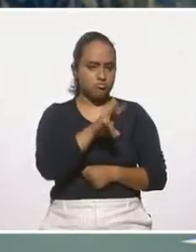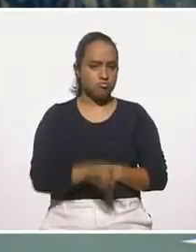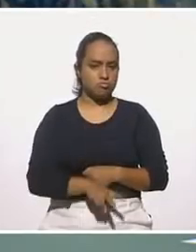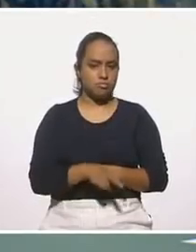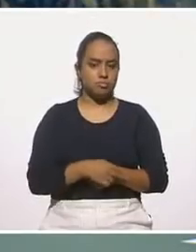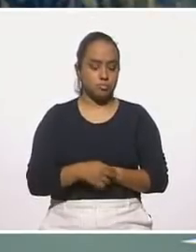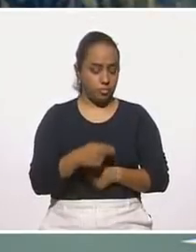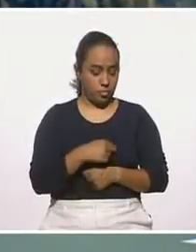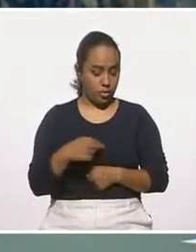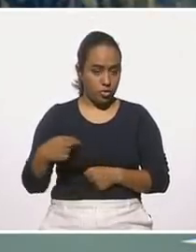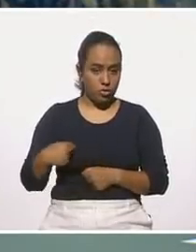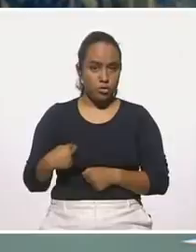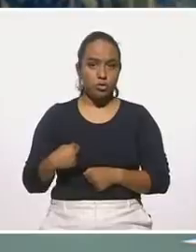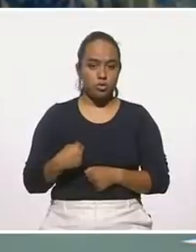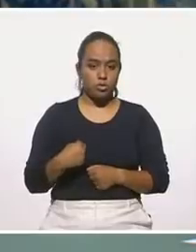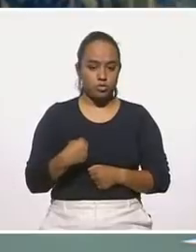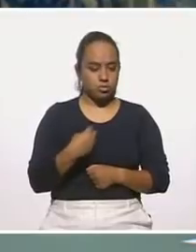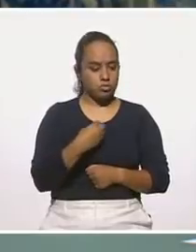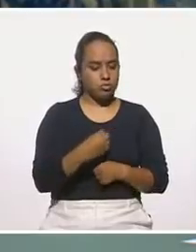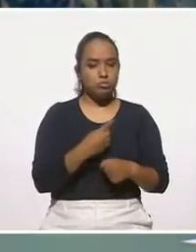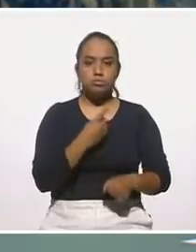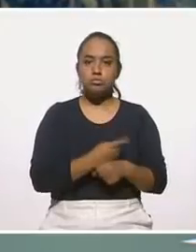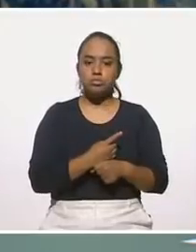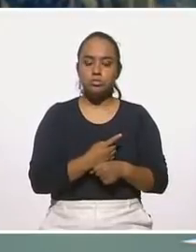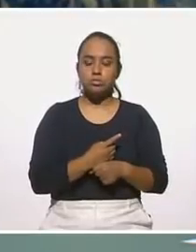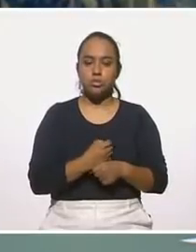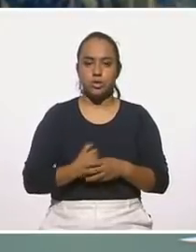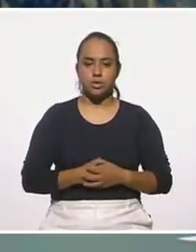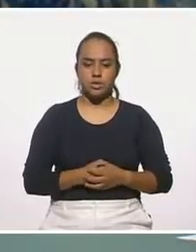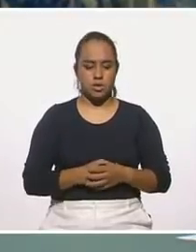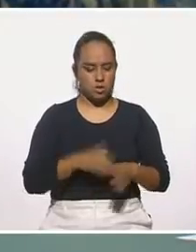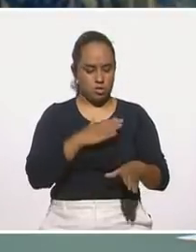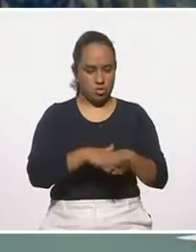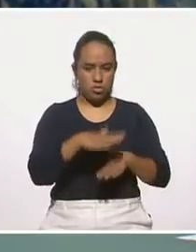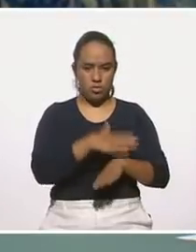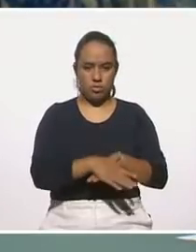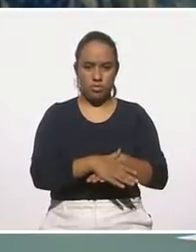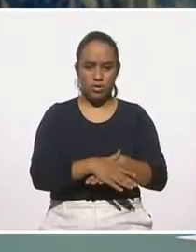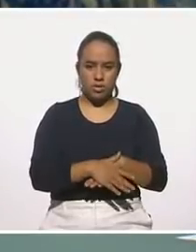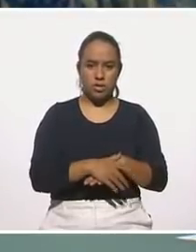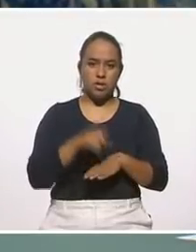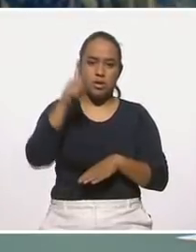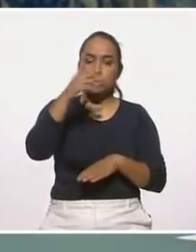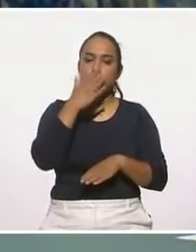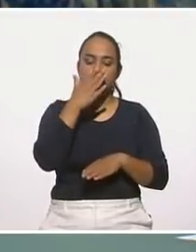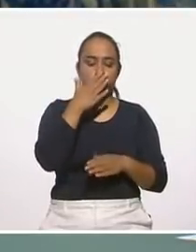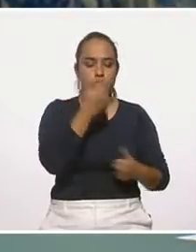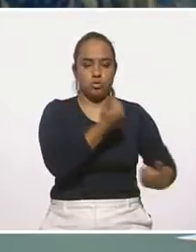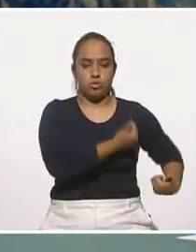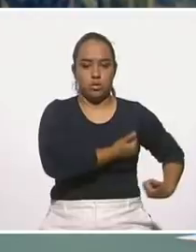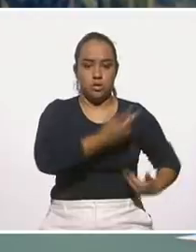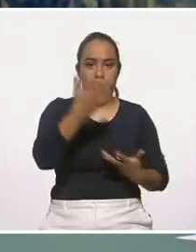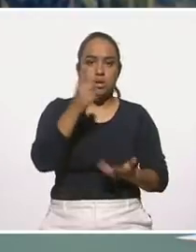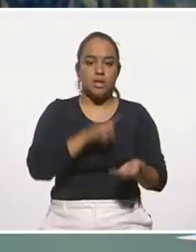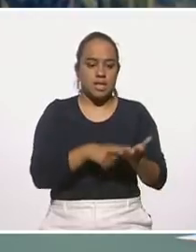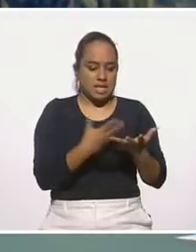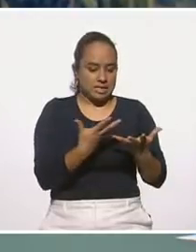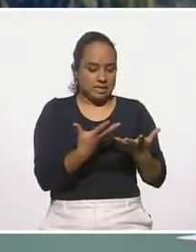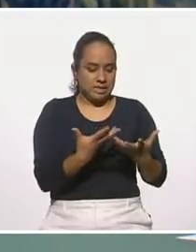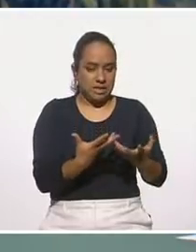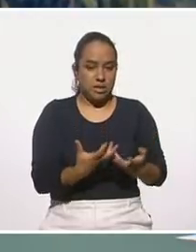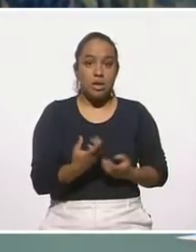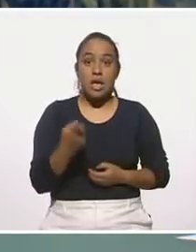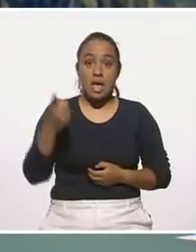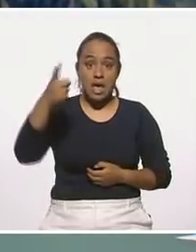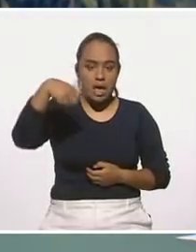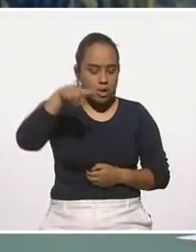nosotros tuvimos la oportunidad de mandar el nopal a Sonora. Ok. Nos lo deshidrataron, ellos mismos